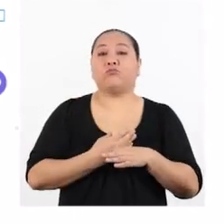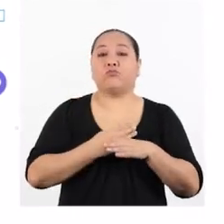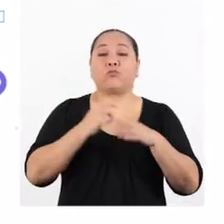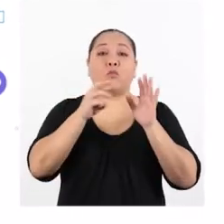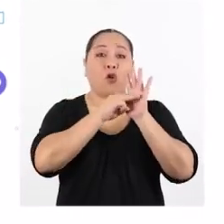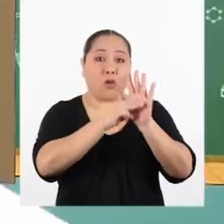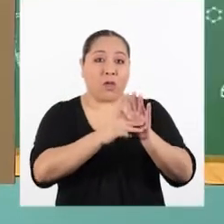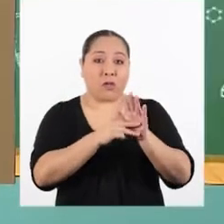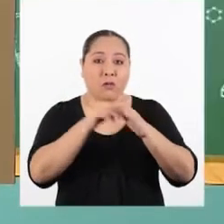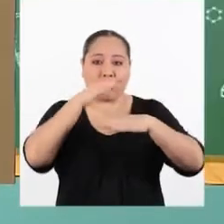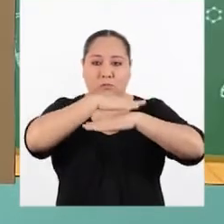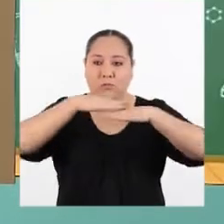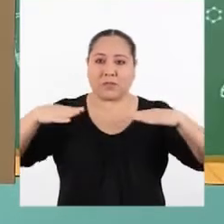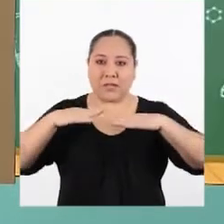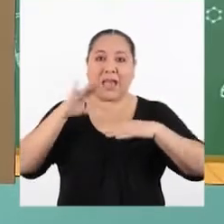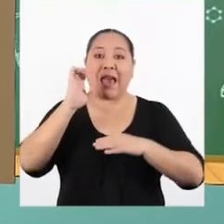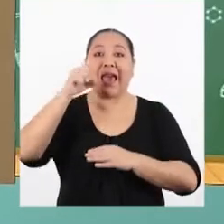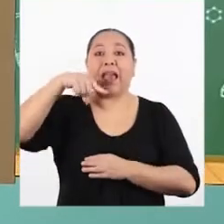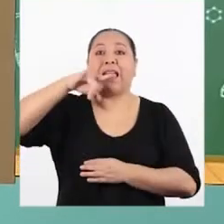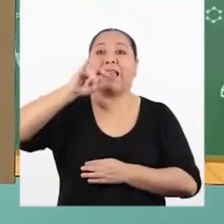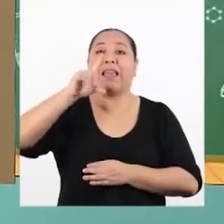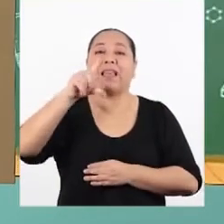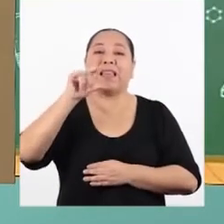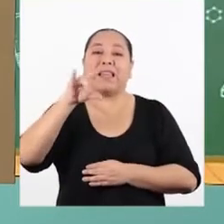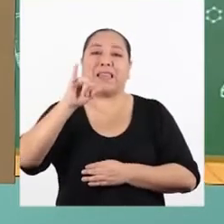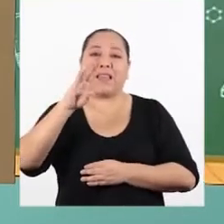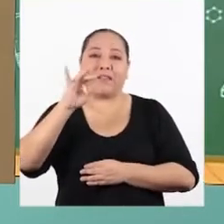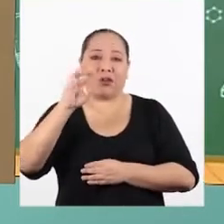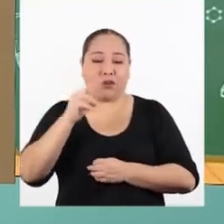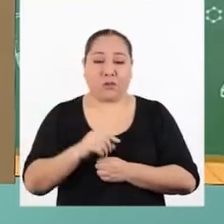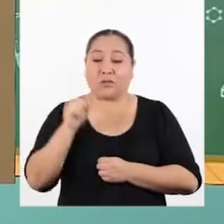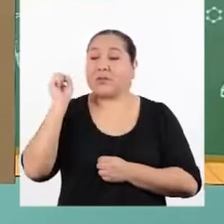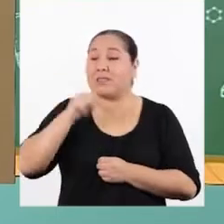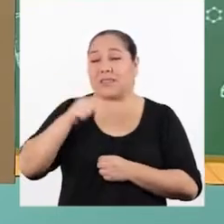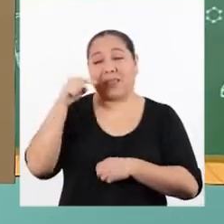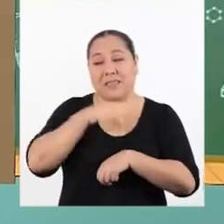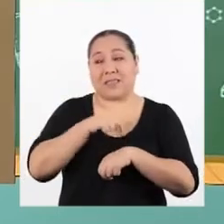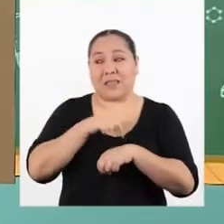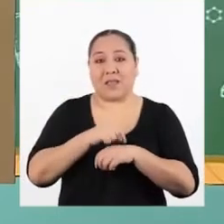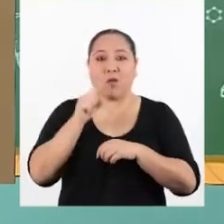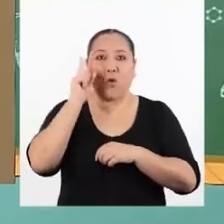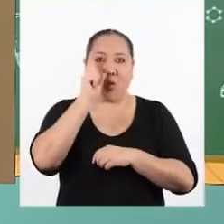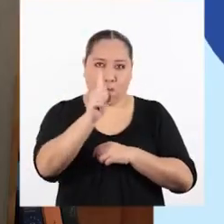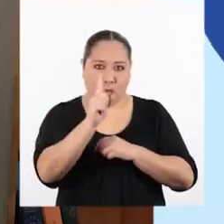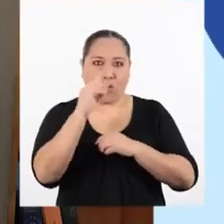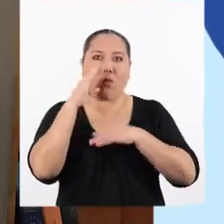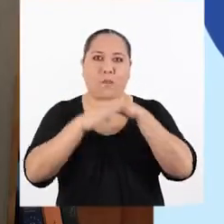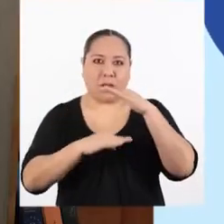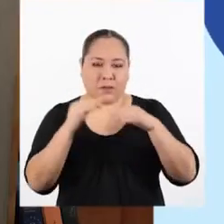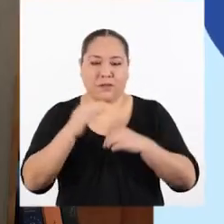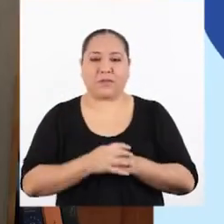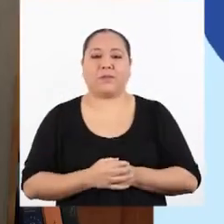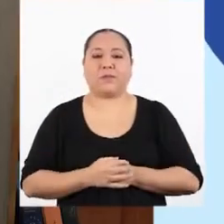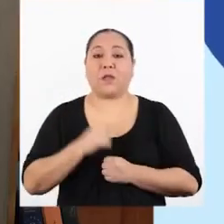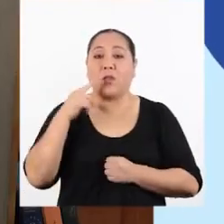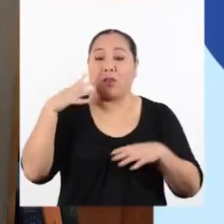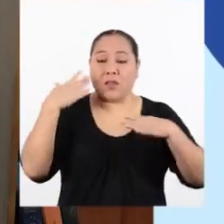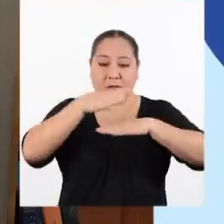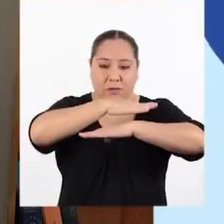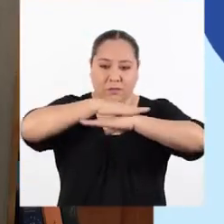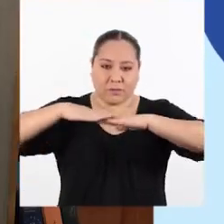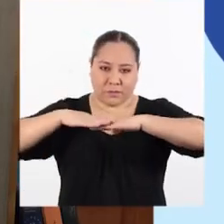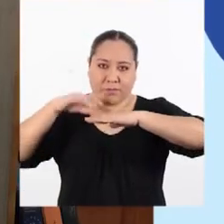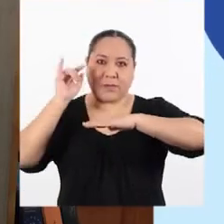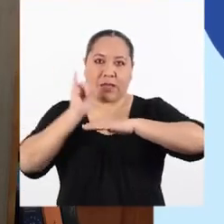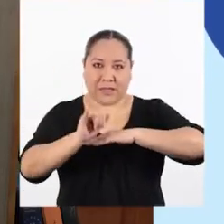equilibrio. Así es, profesor. En este momento estamos en el paso uno. Cuando se logra la posición